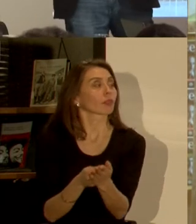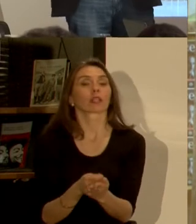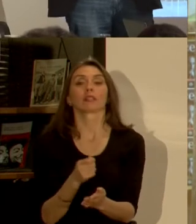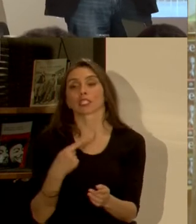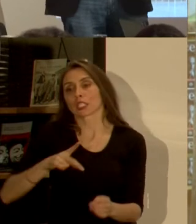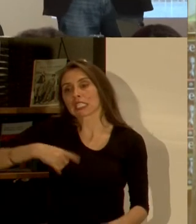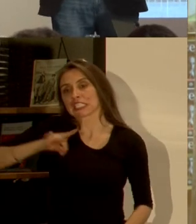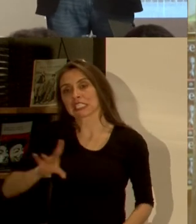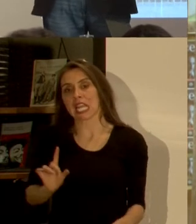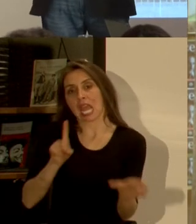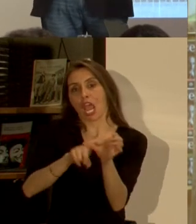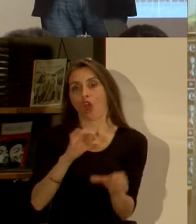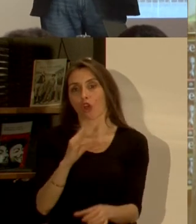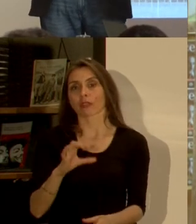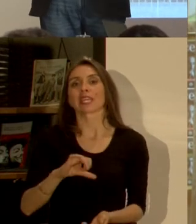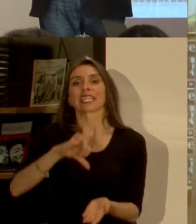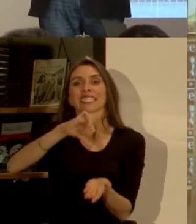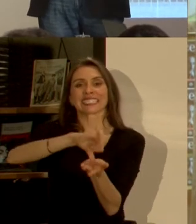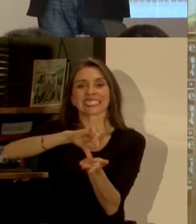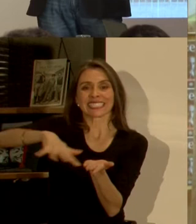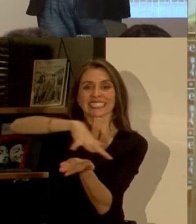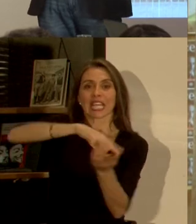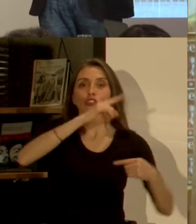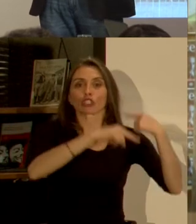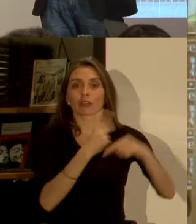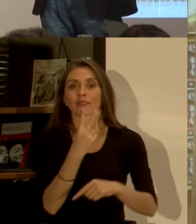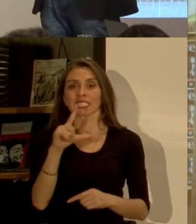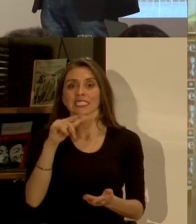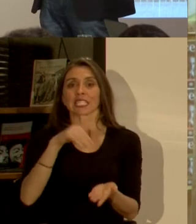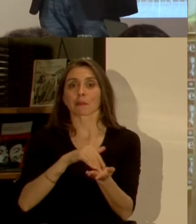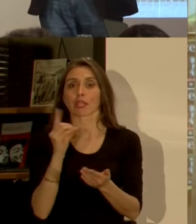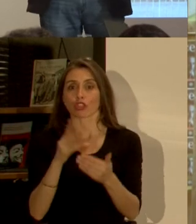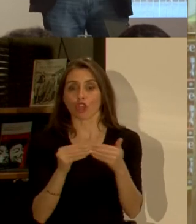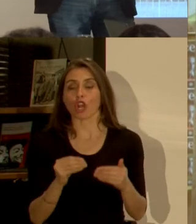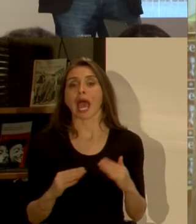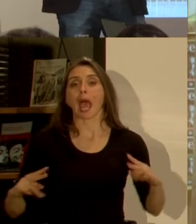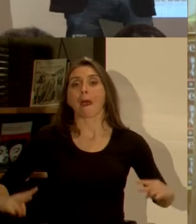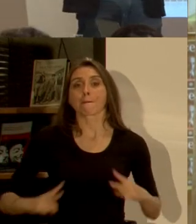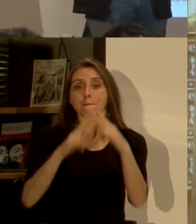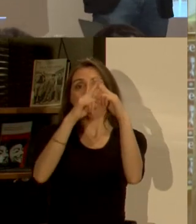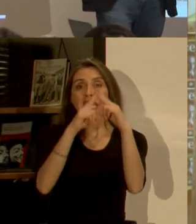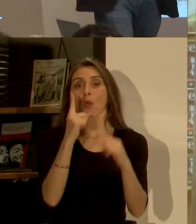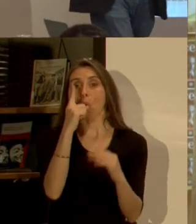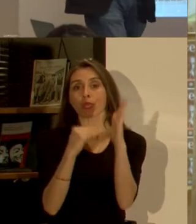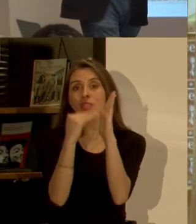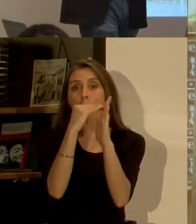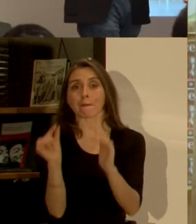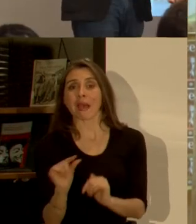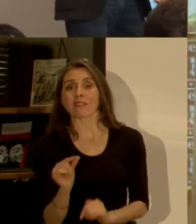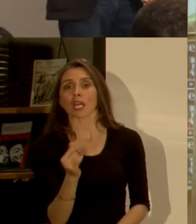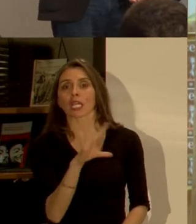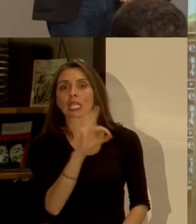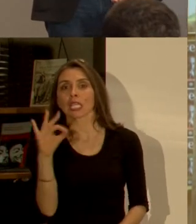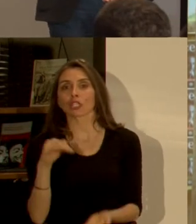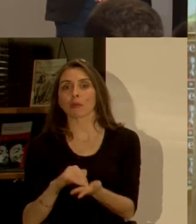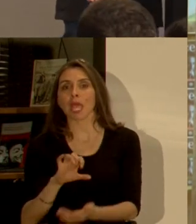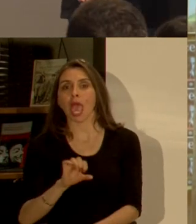un departamento en el centro histórico por 27 mil dólares en París vale 500 mil euros el más baratito